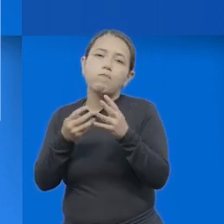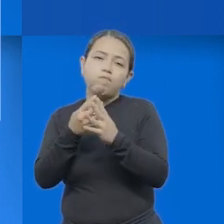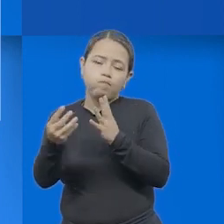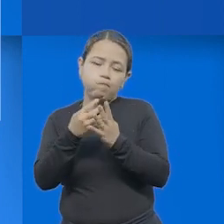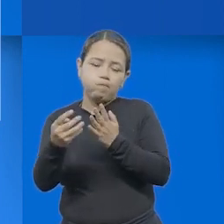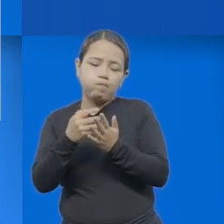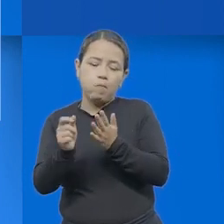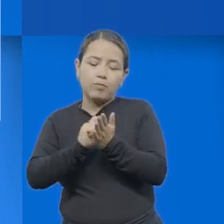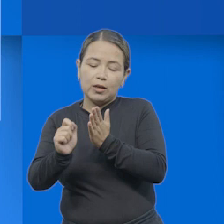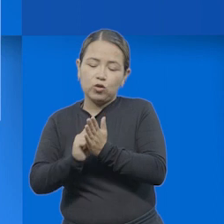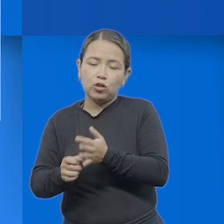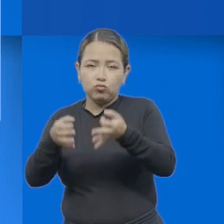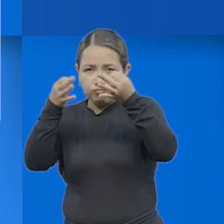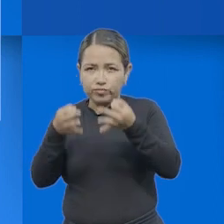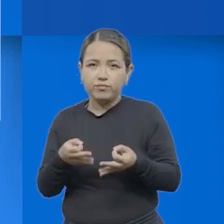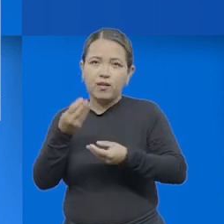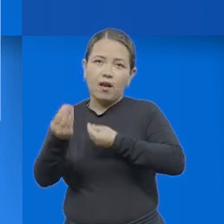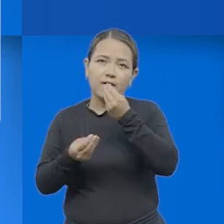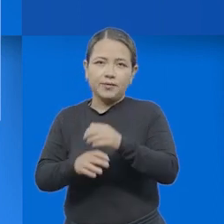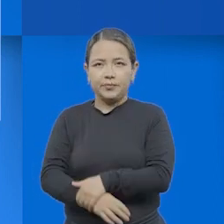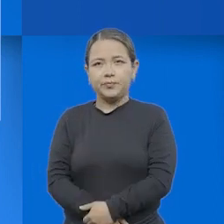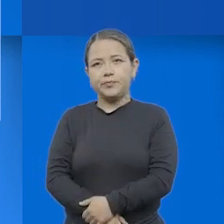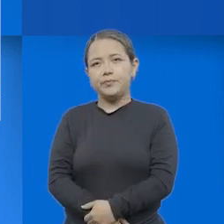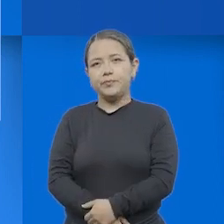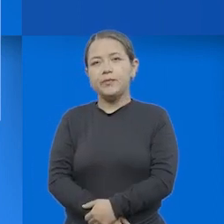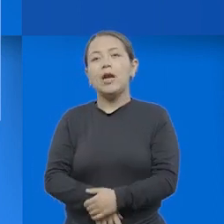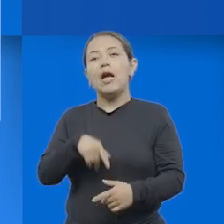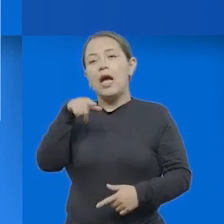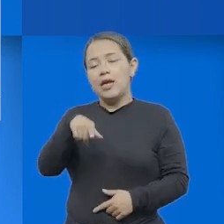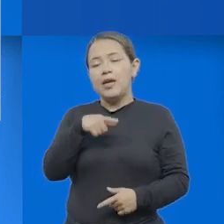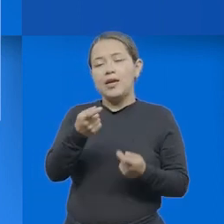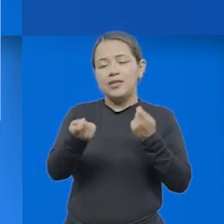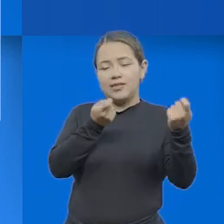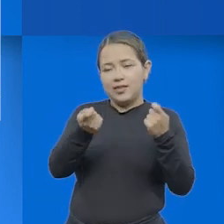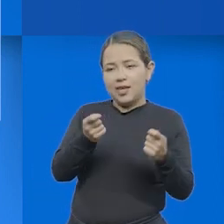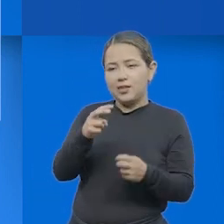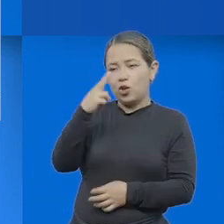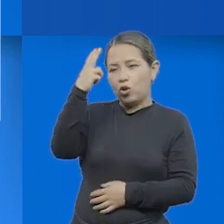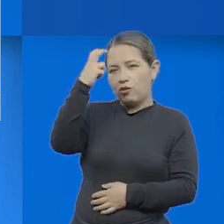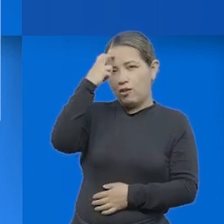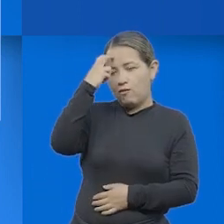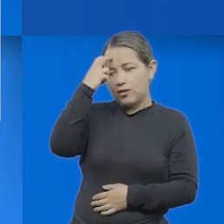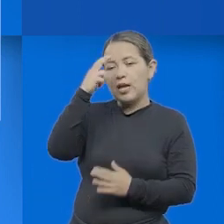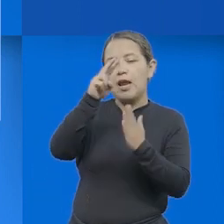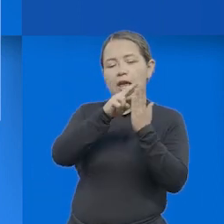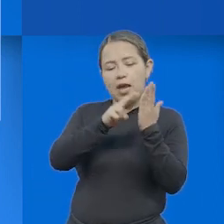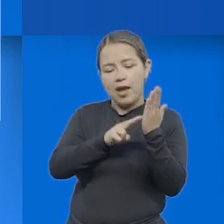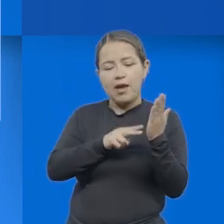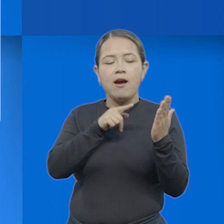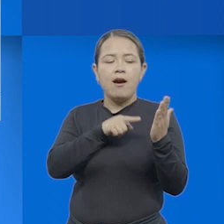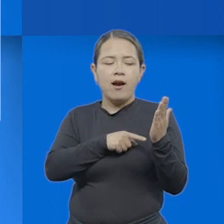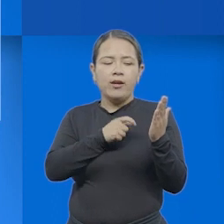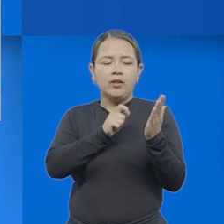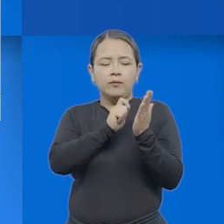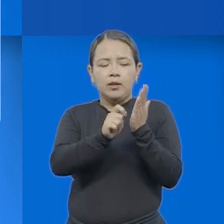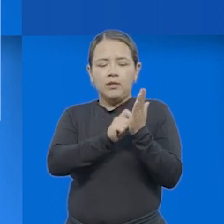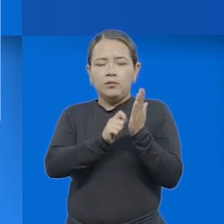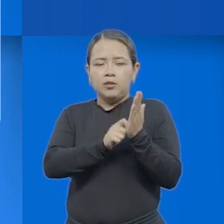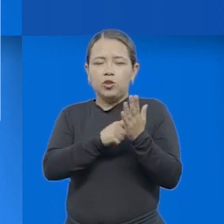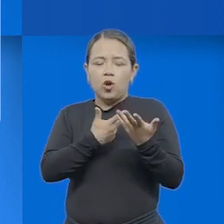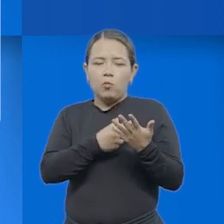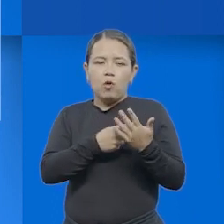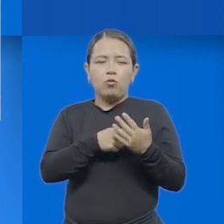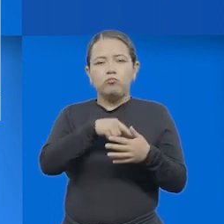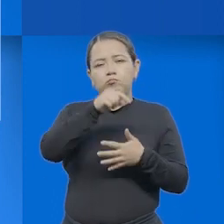producido, ya después de haber revisado. Entonces, aquí es, dentro de las estrategias cognitivas, leer para identificar y resolver problemas